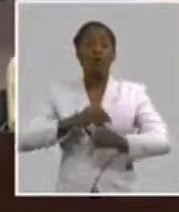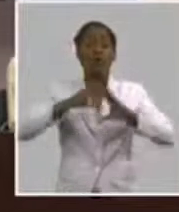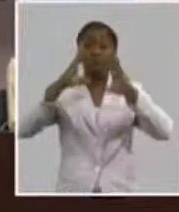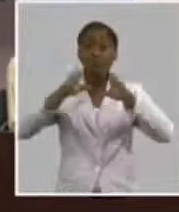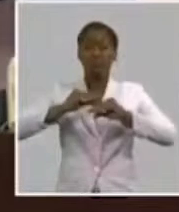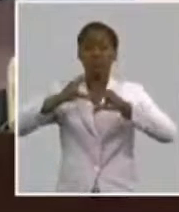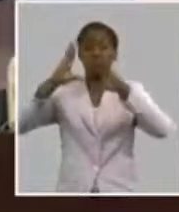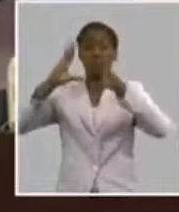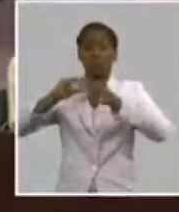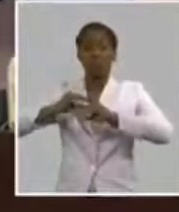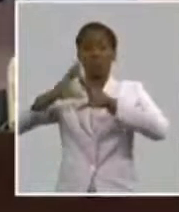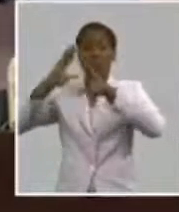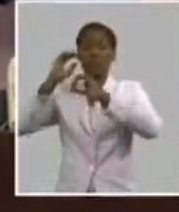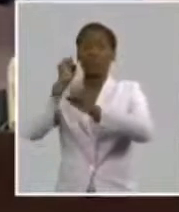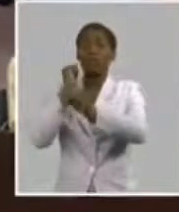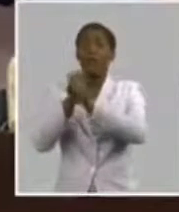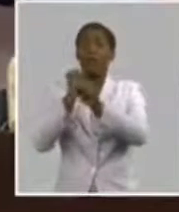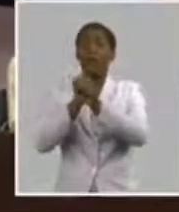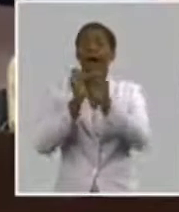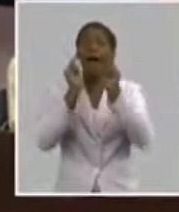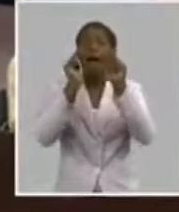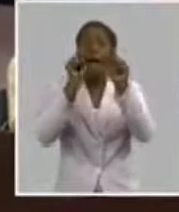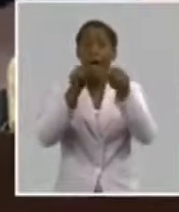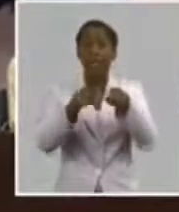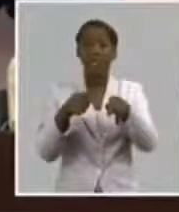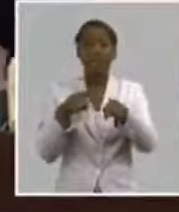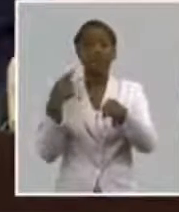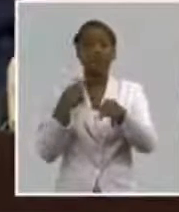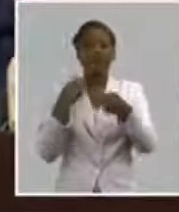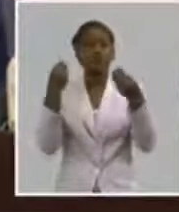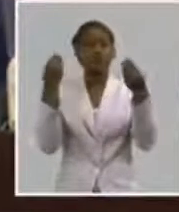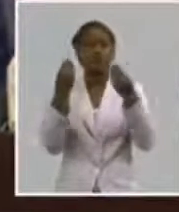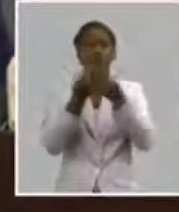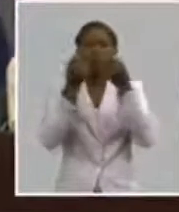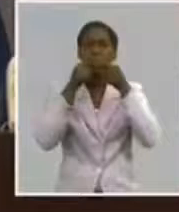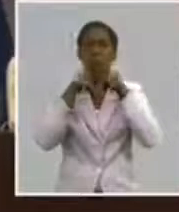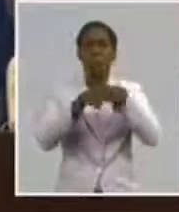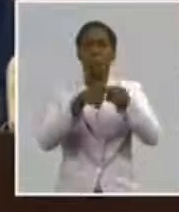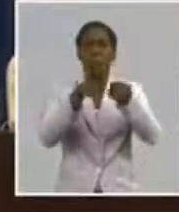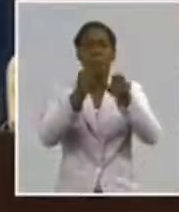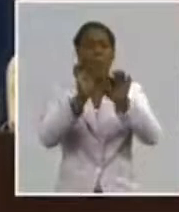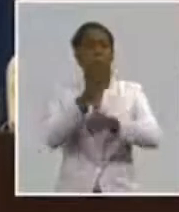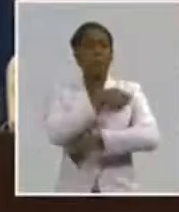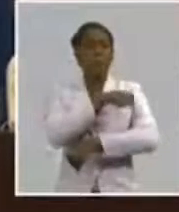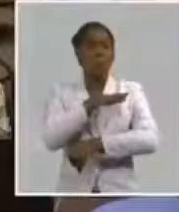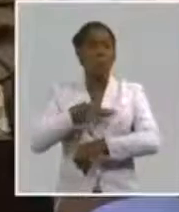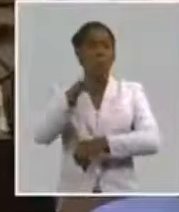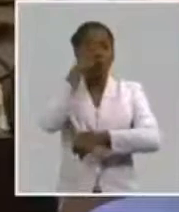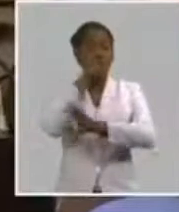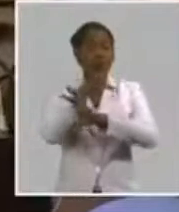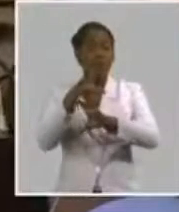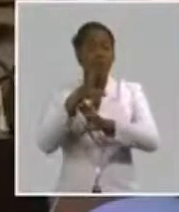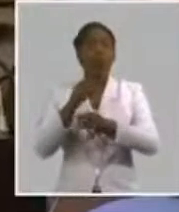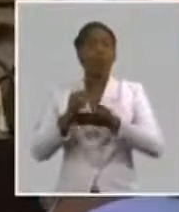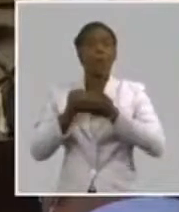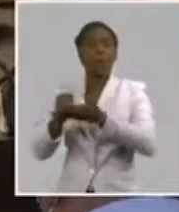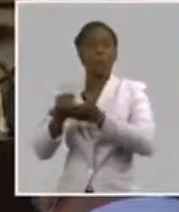de expertos en diferentes temas le explican al gobierno y le proponen al gobierno qué es lo que hay que hacer para enfrentar la COVID.